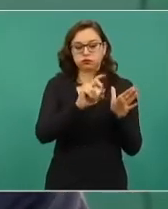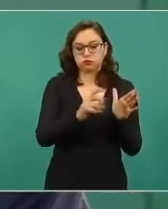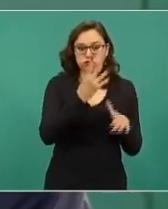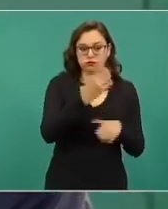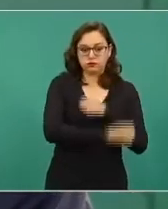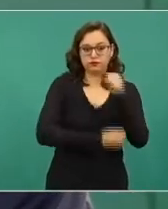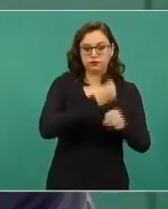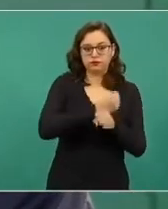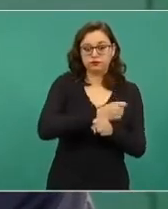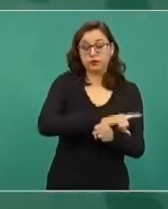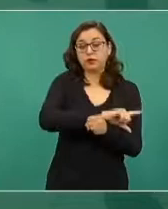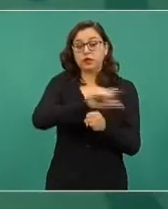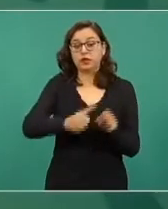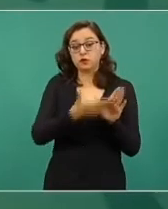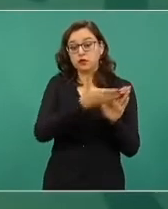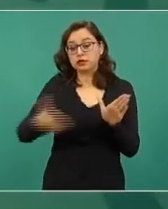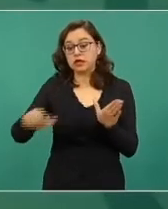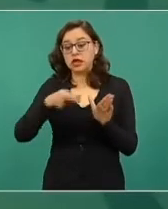años,